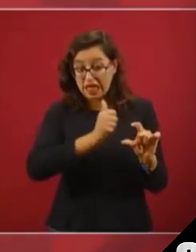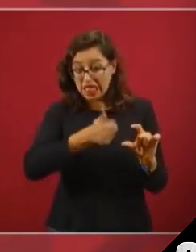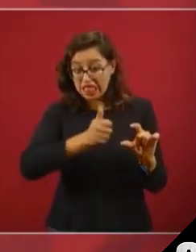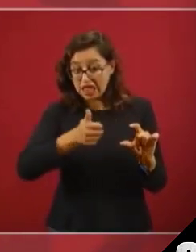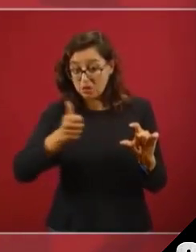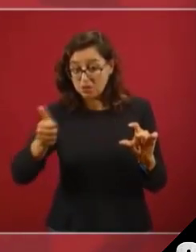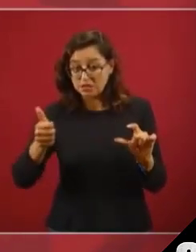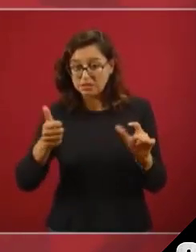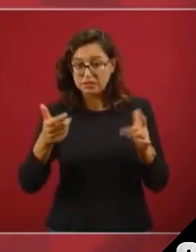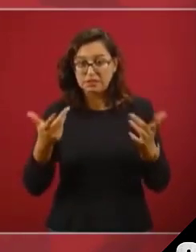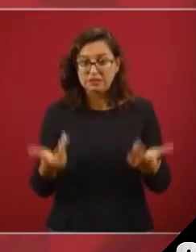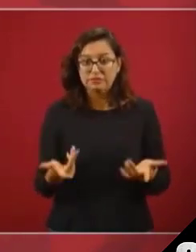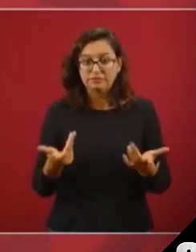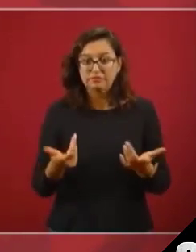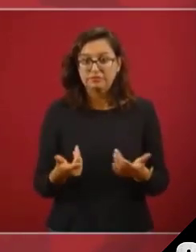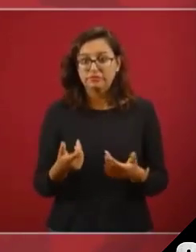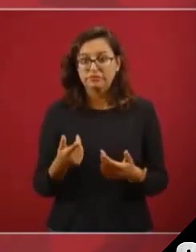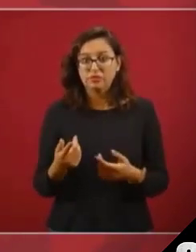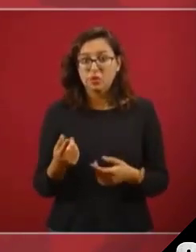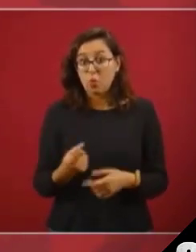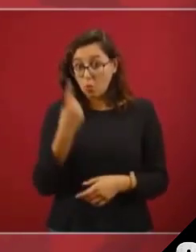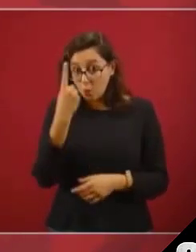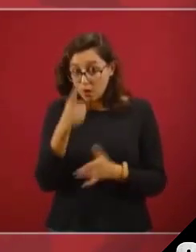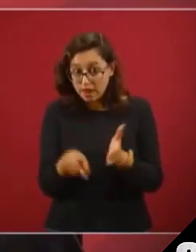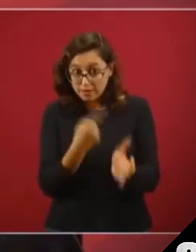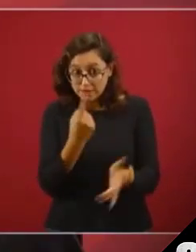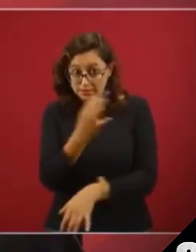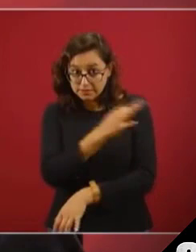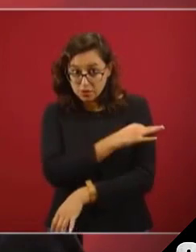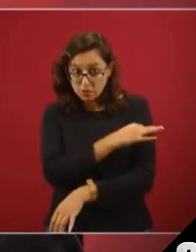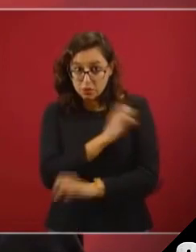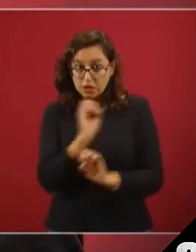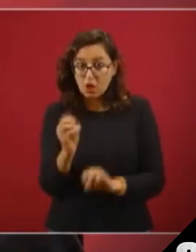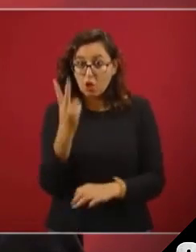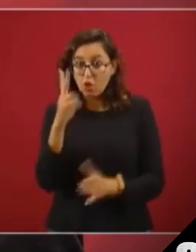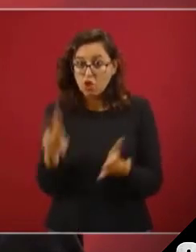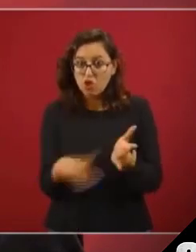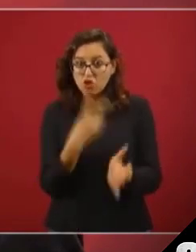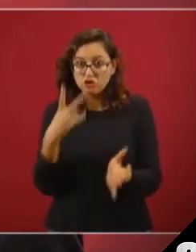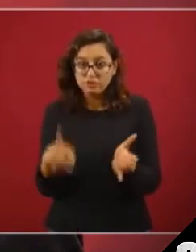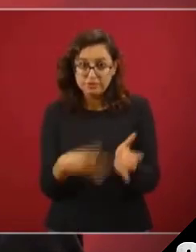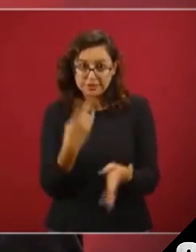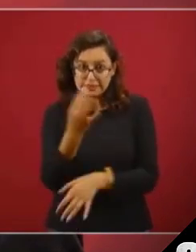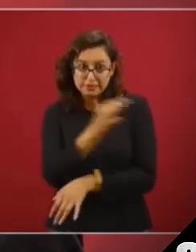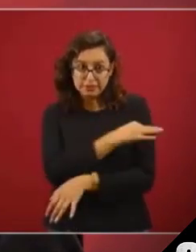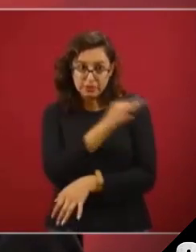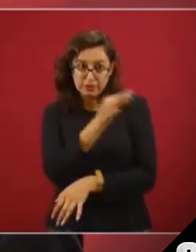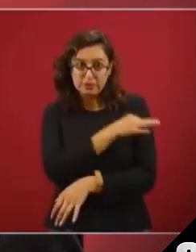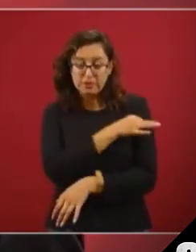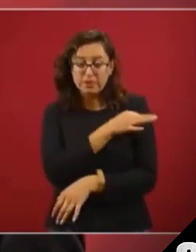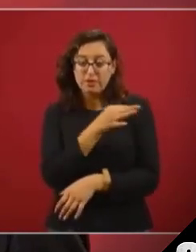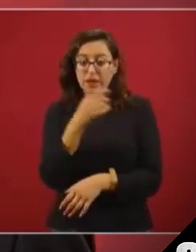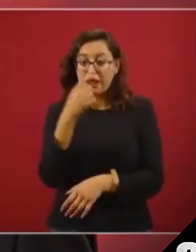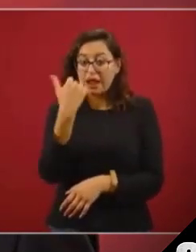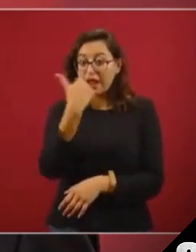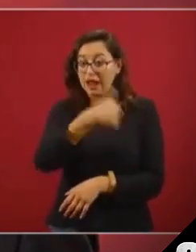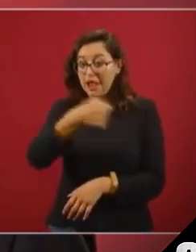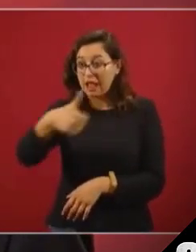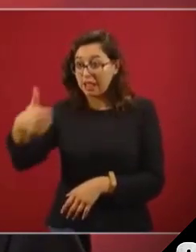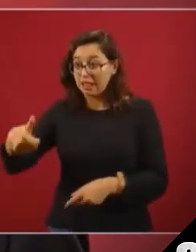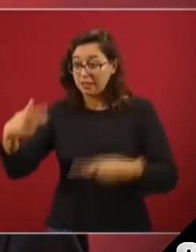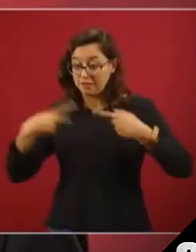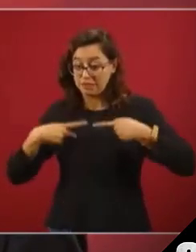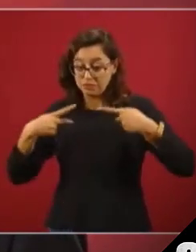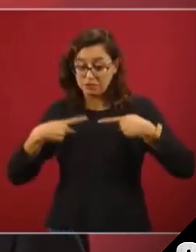va a ser una dosis o dos por persona. Si hablamos de